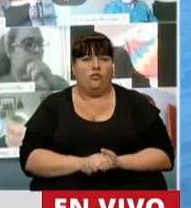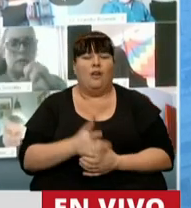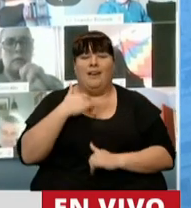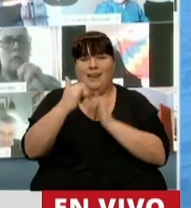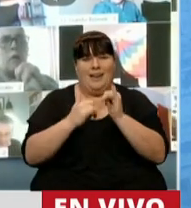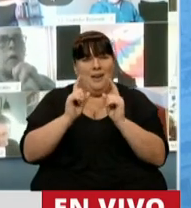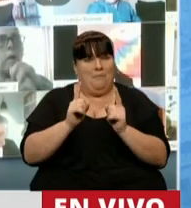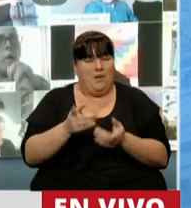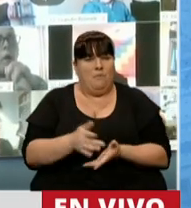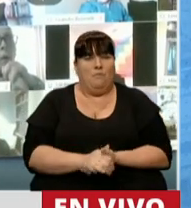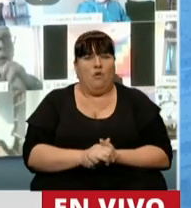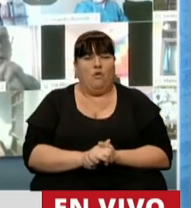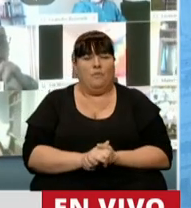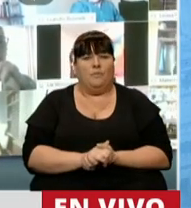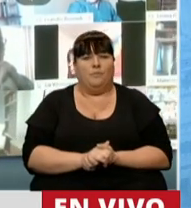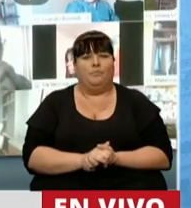describimos